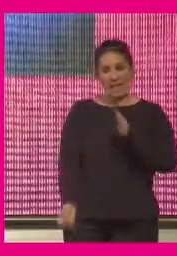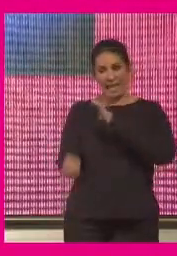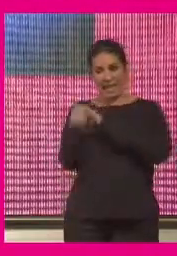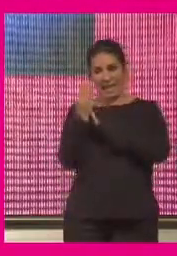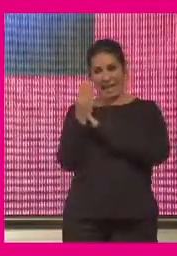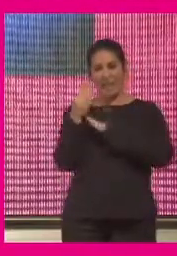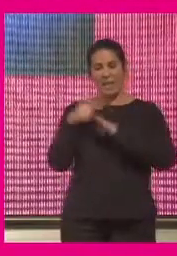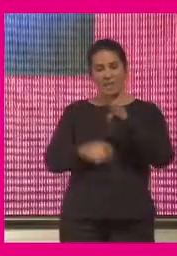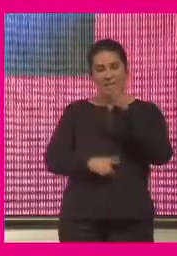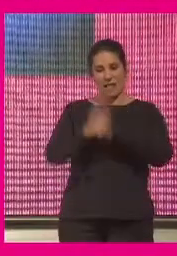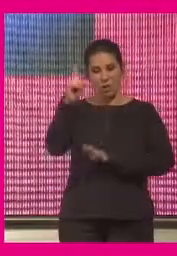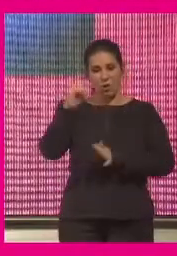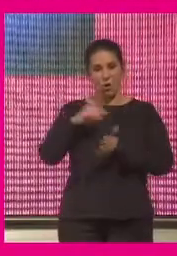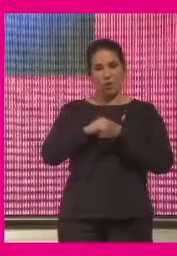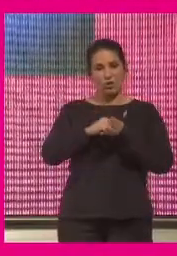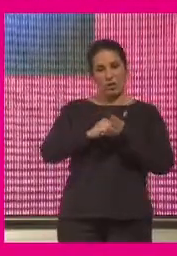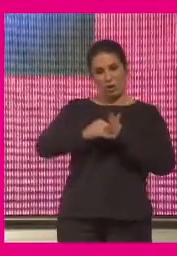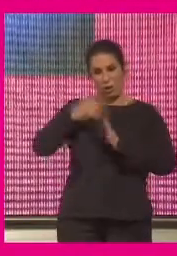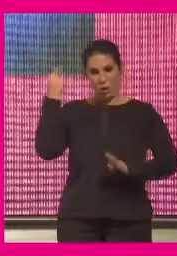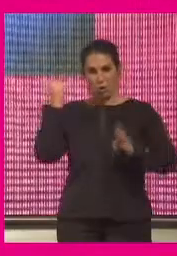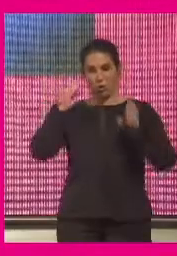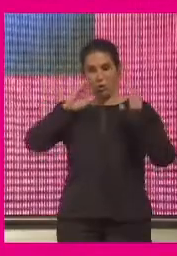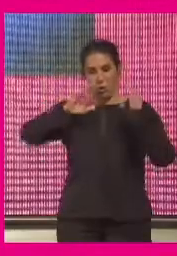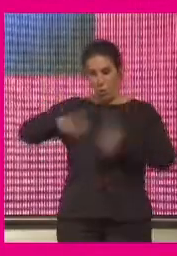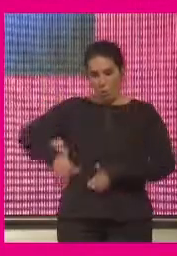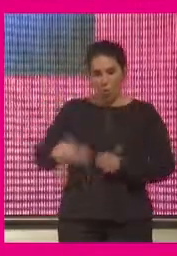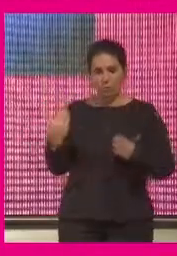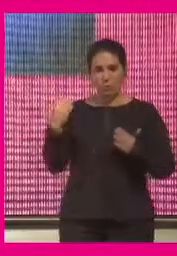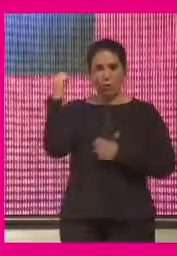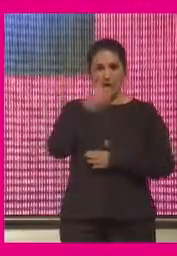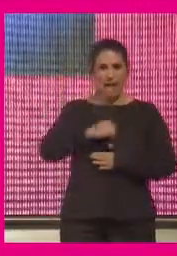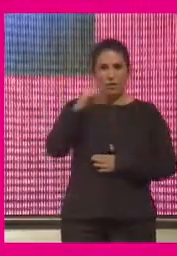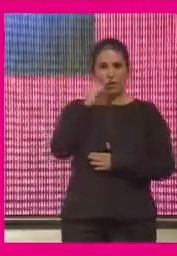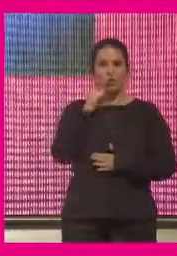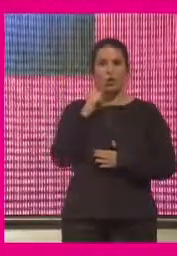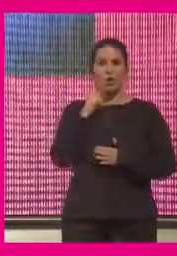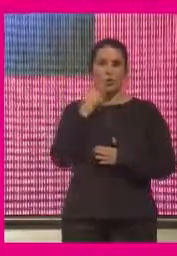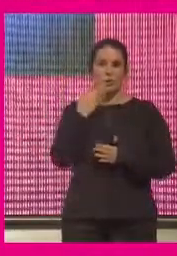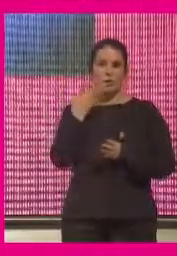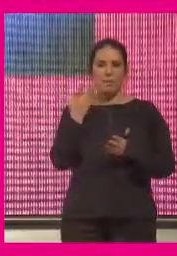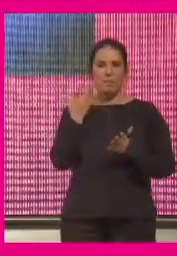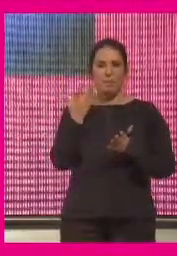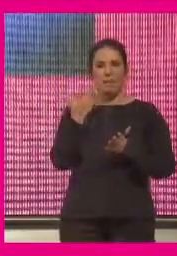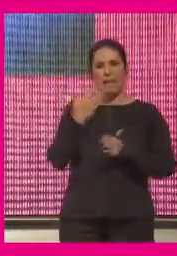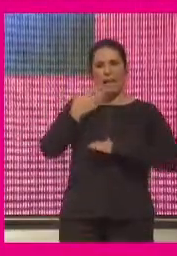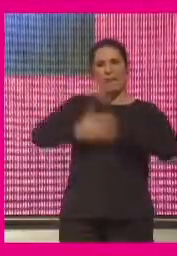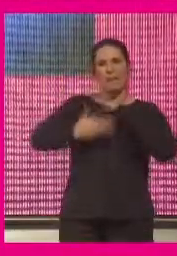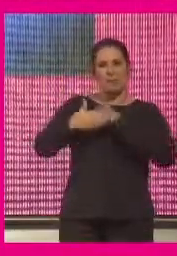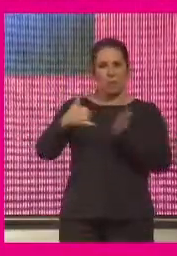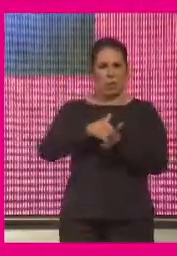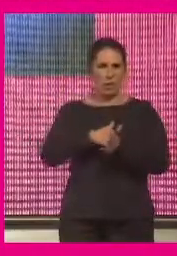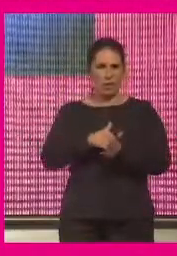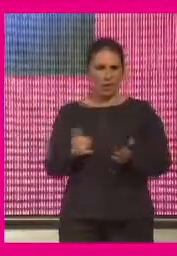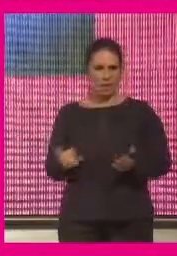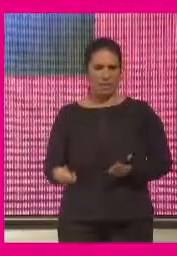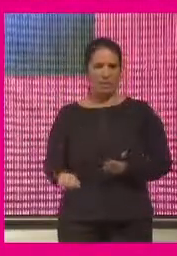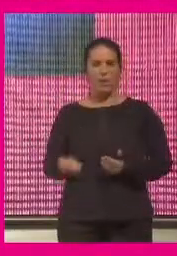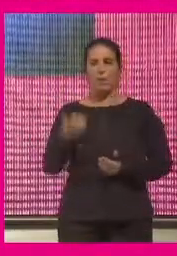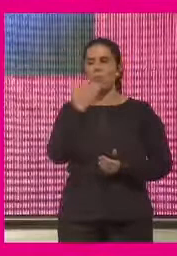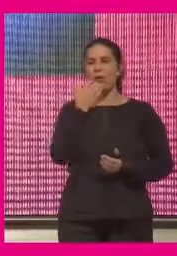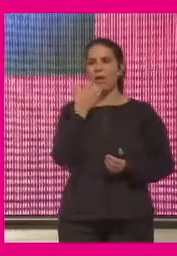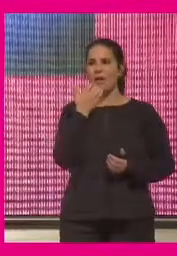el desarrollo tecnológico en los últimos años por ejemplo la